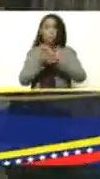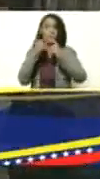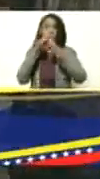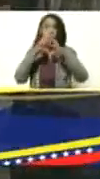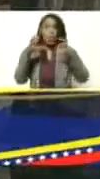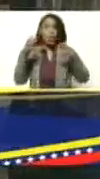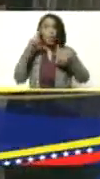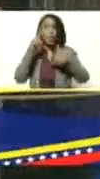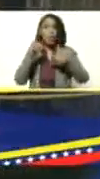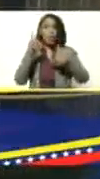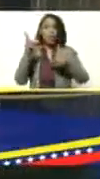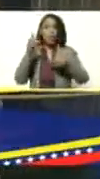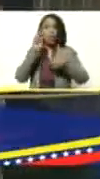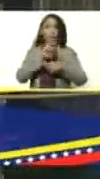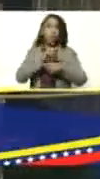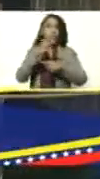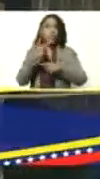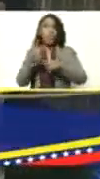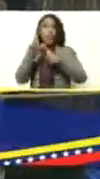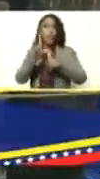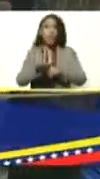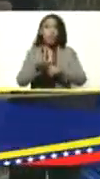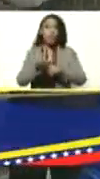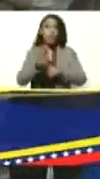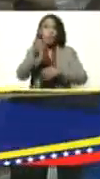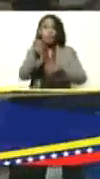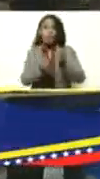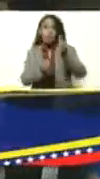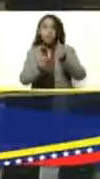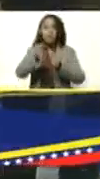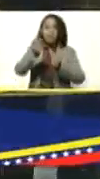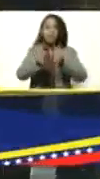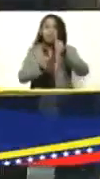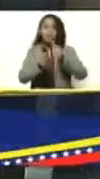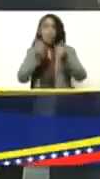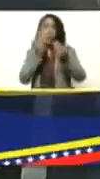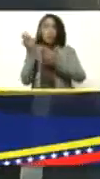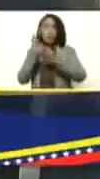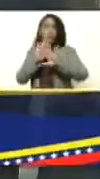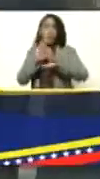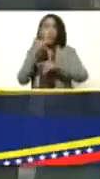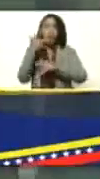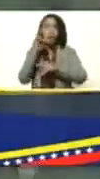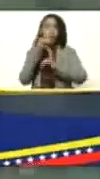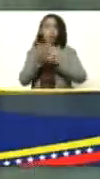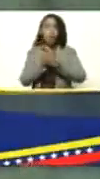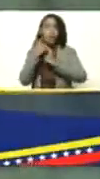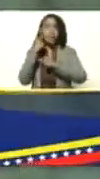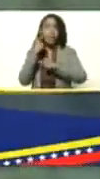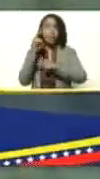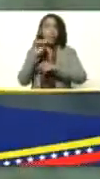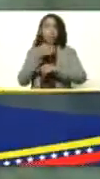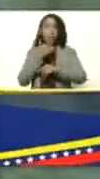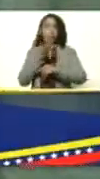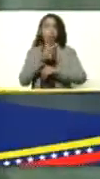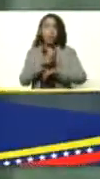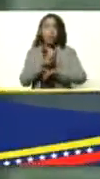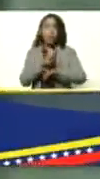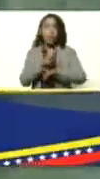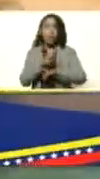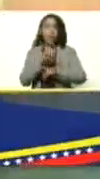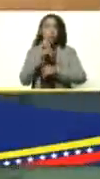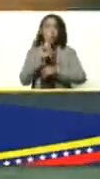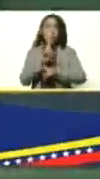obtenido producciones de dos a tres litros por animal. ¿Ok? Ya estos vienen en una curva de lactancia que posiblemente ya están por el orden de un